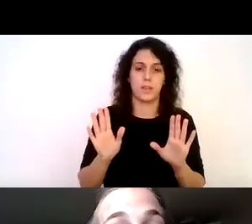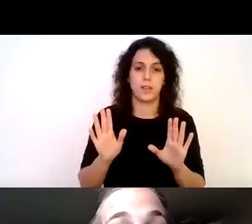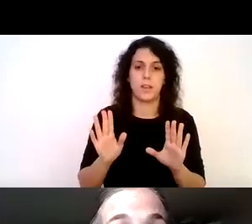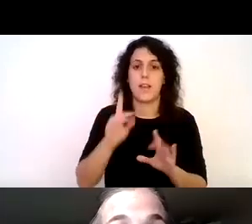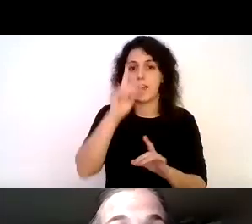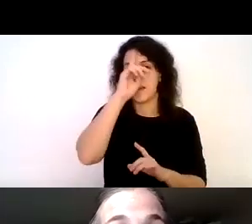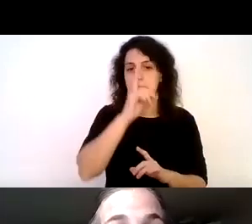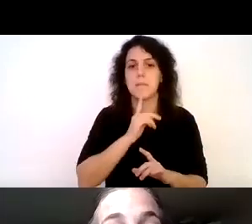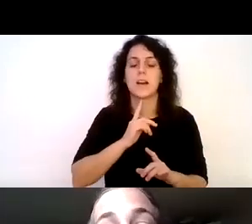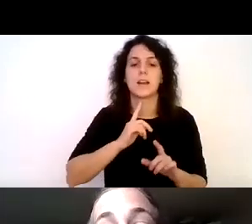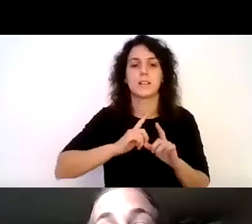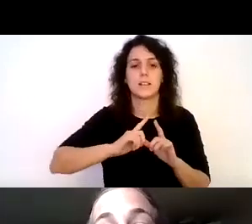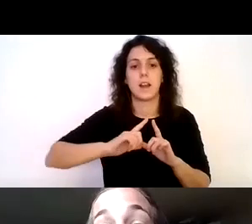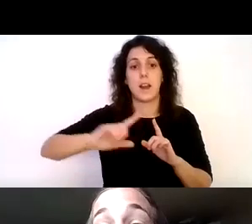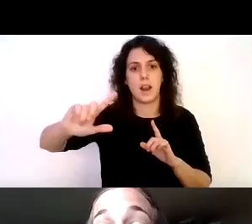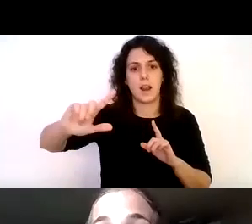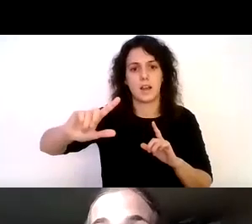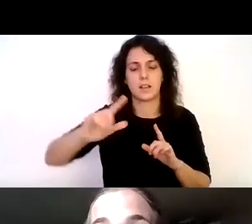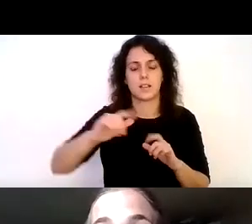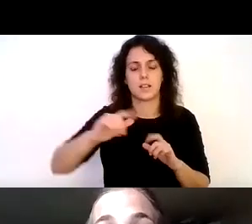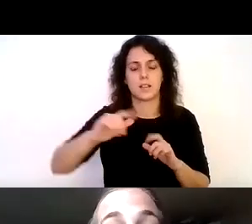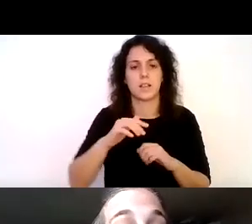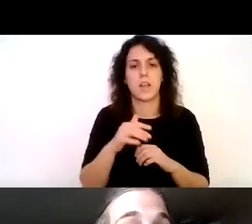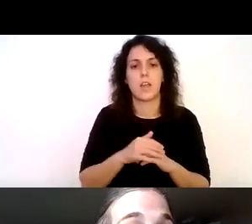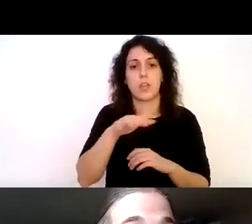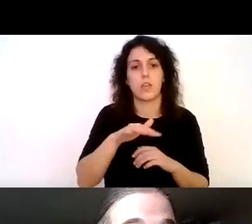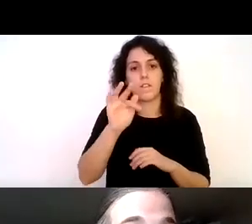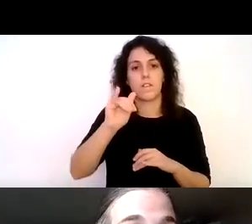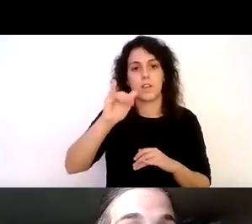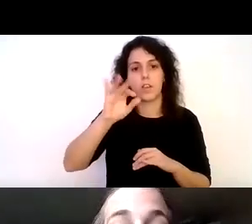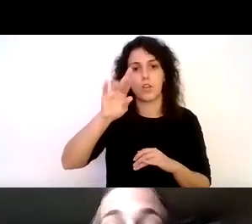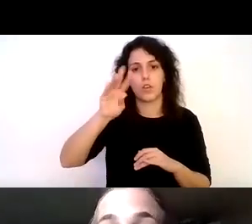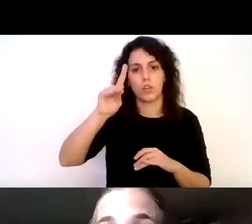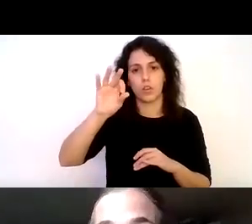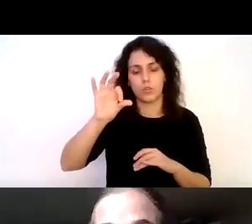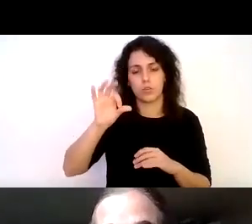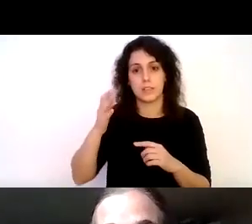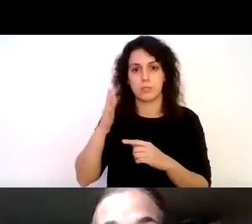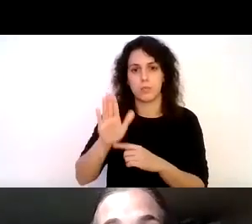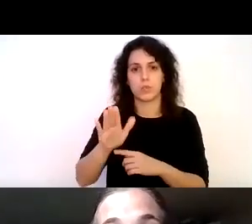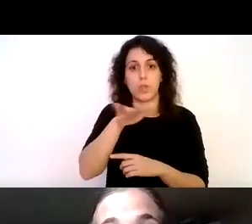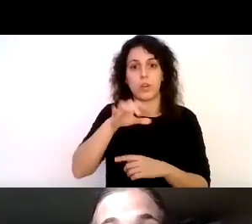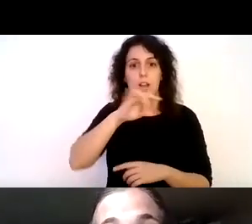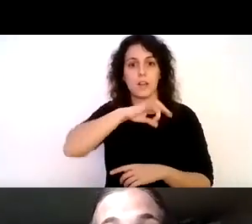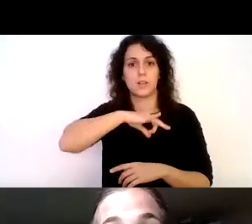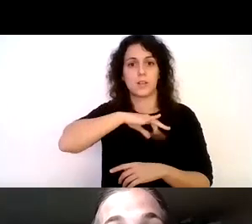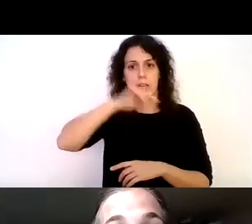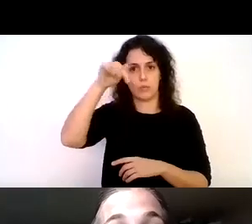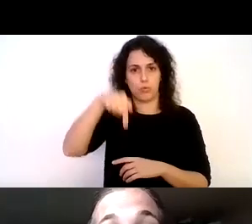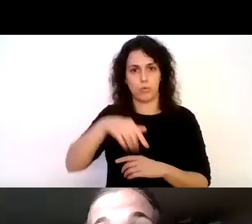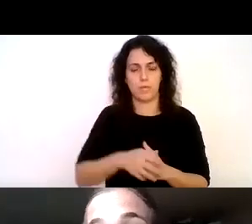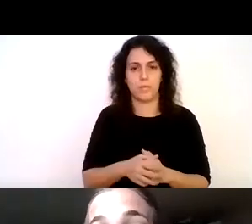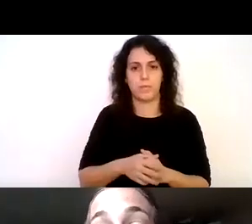más largas en fiordos más expuestos del sur de Chile entonces del sector